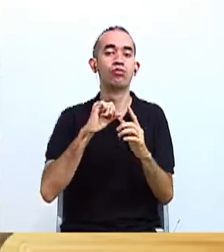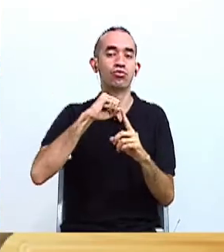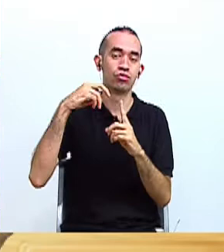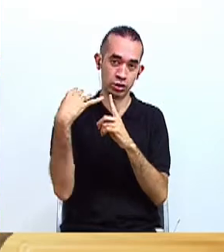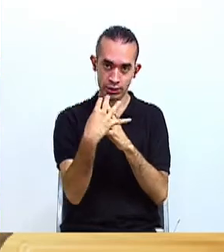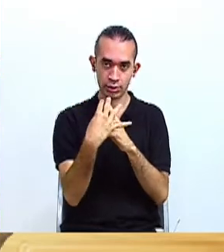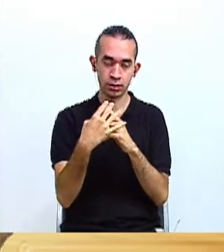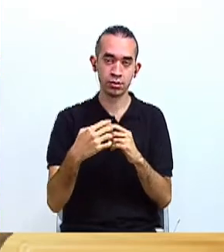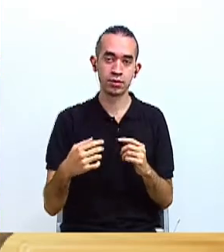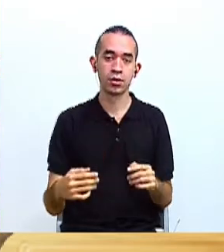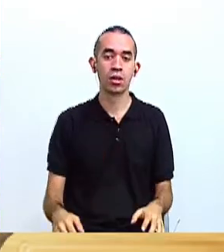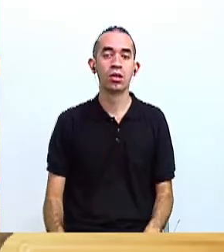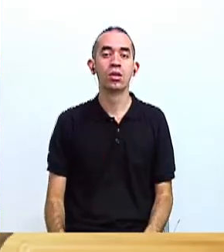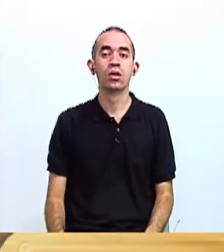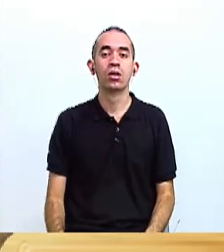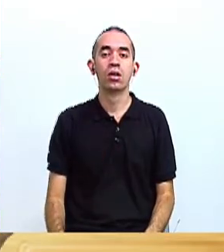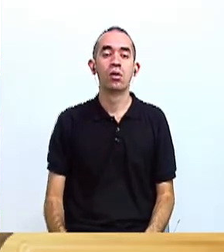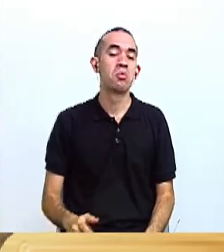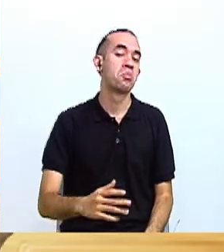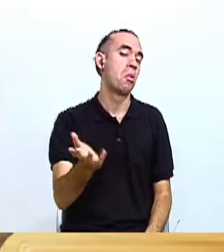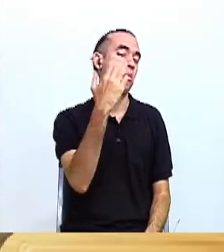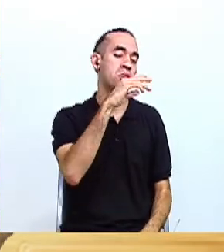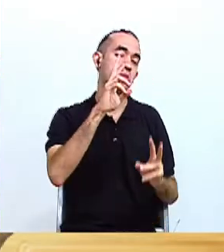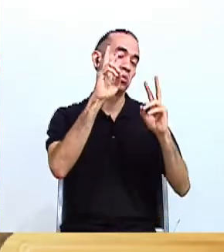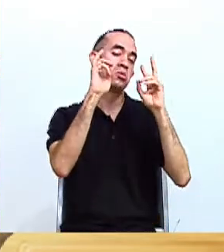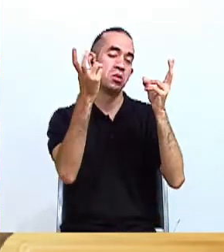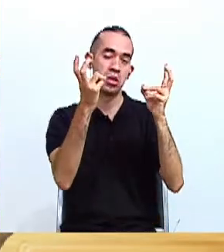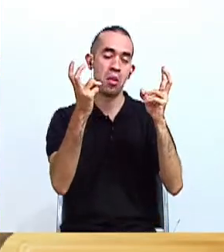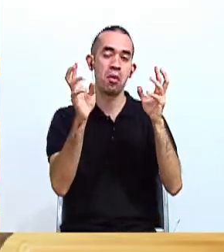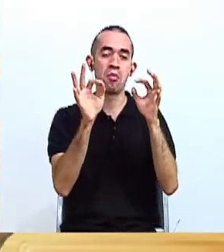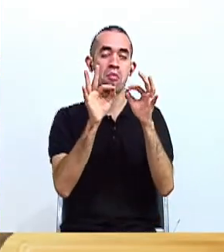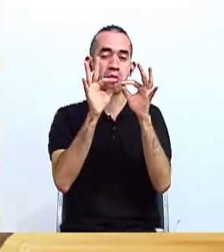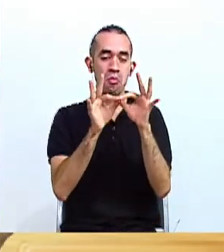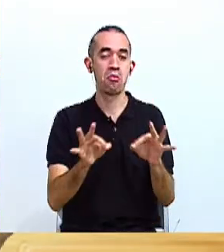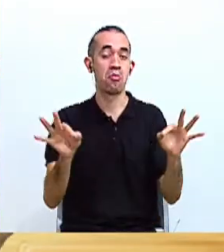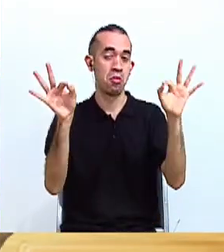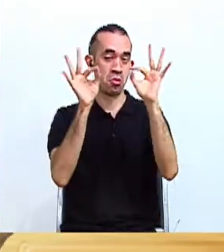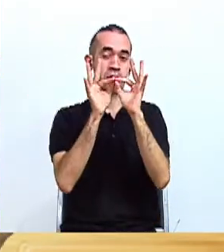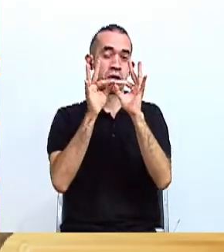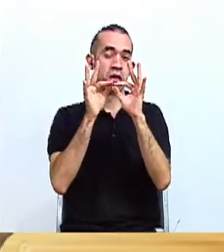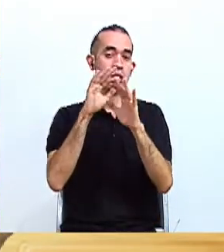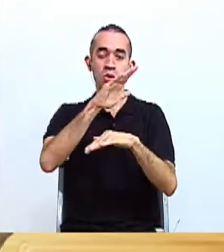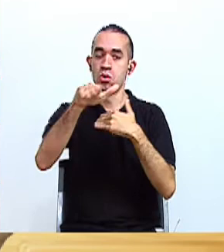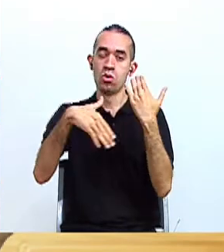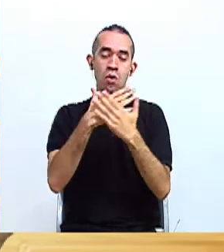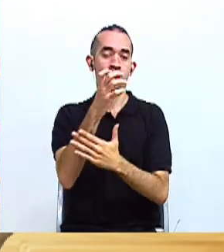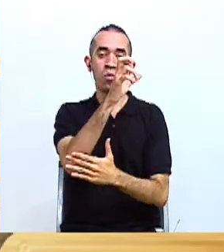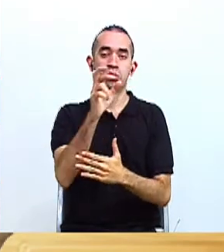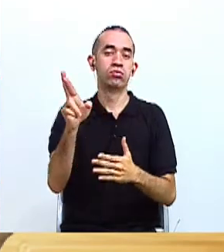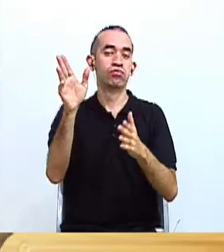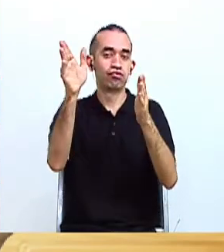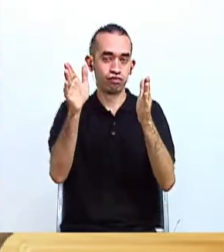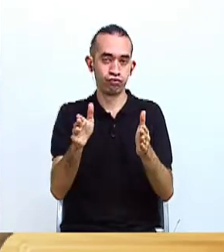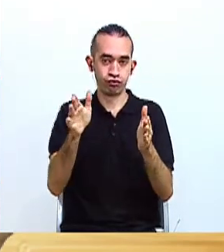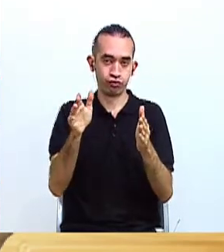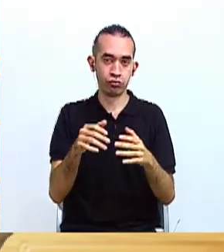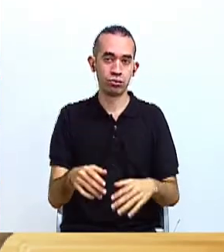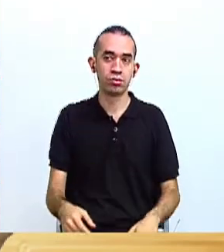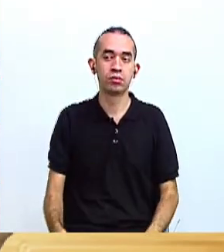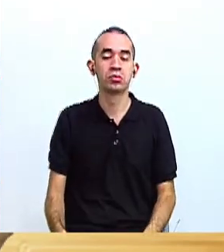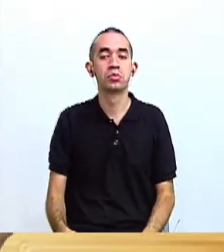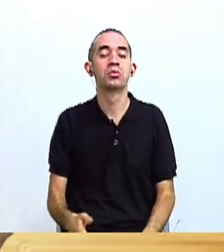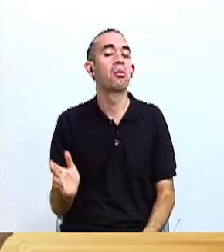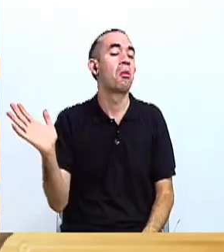Sociales. Y hoy te voy a invitar a conocer un tema verdaderamente importante para todos los costarricenses. Hoy te voy a llevar a